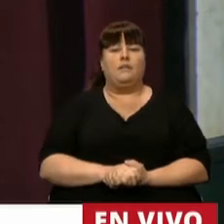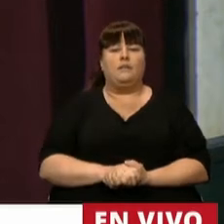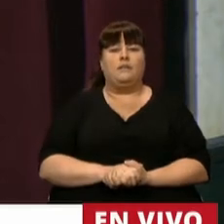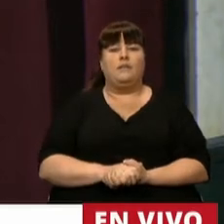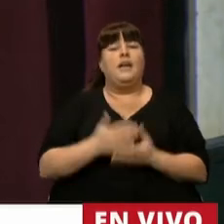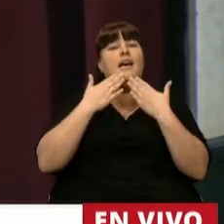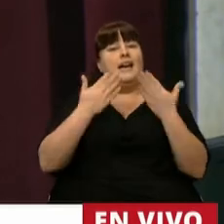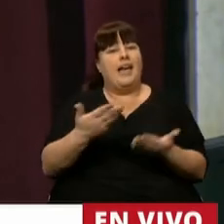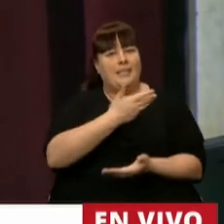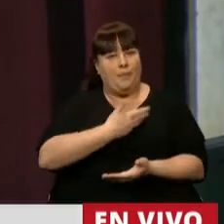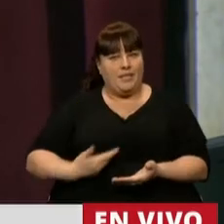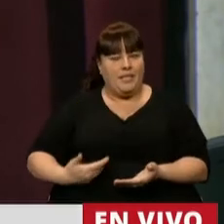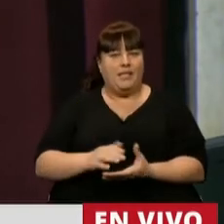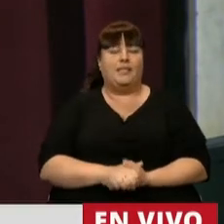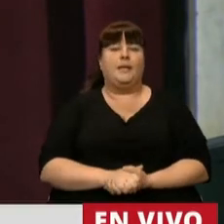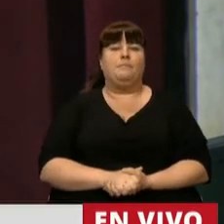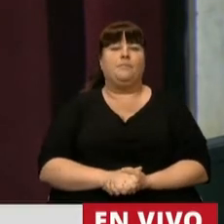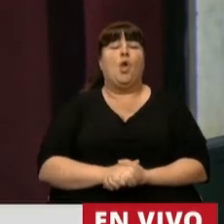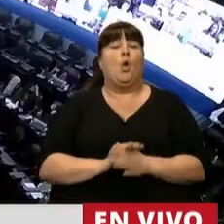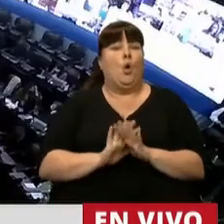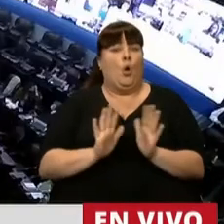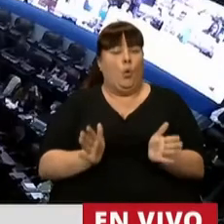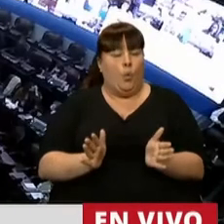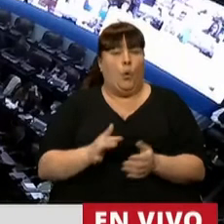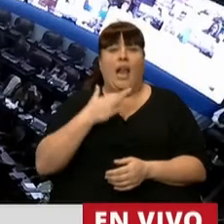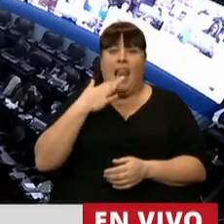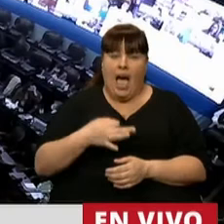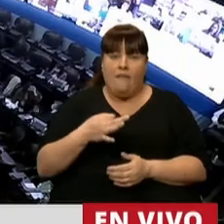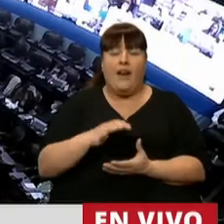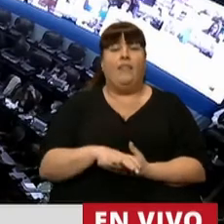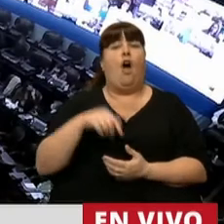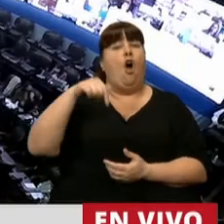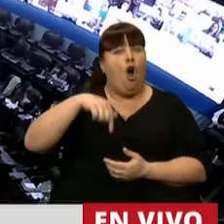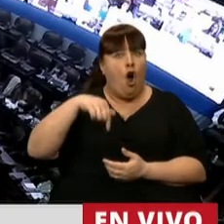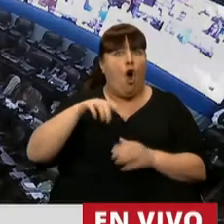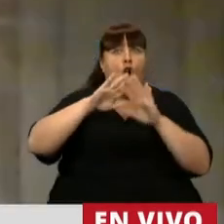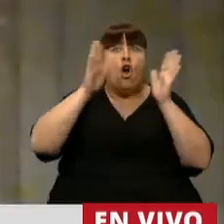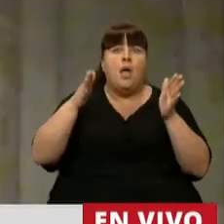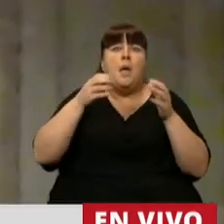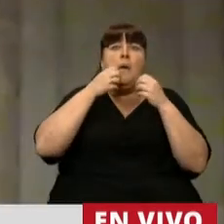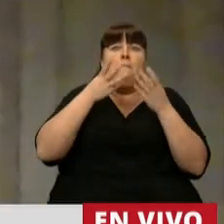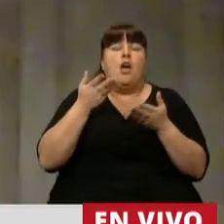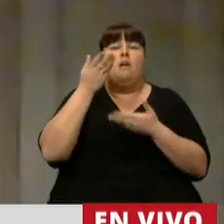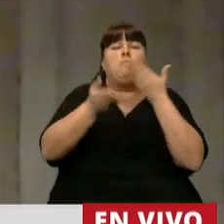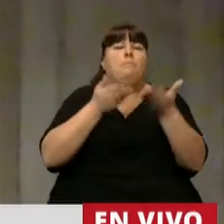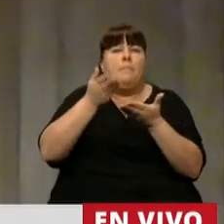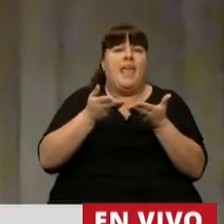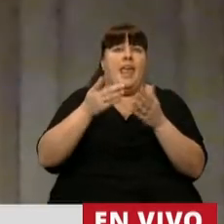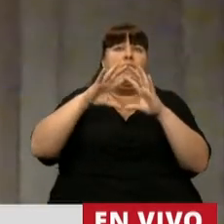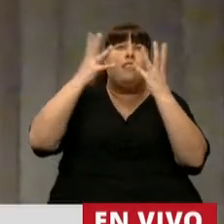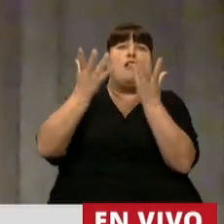Gracias, presidente. Bueno, la verdad que estamos hoy institucionalizando requerimientos